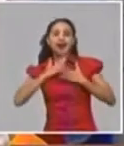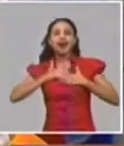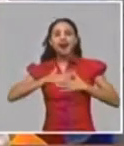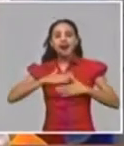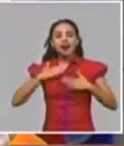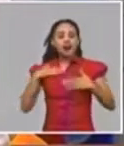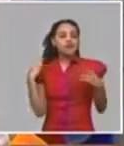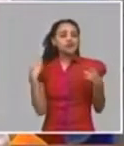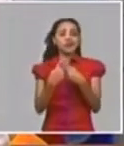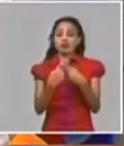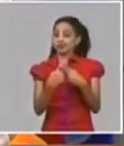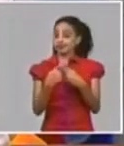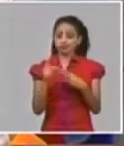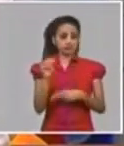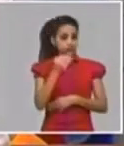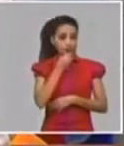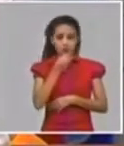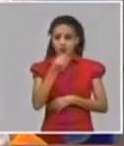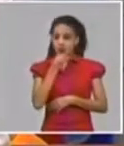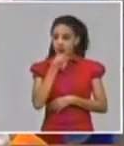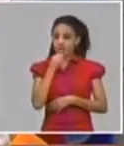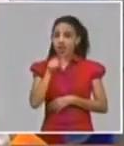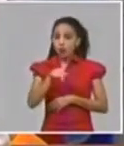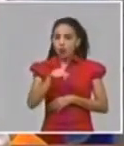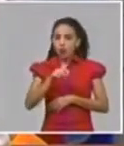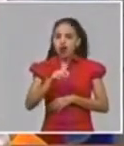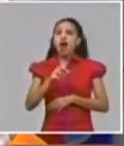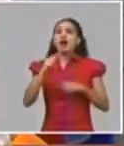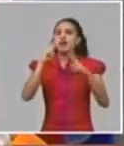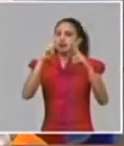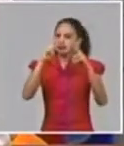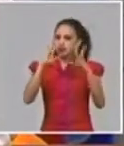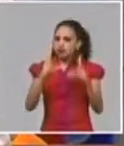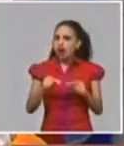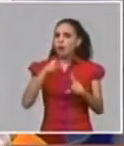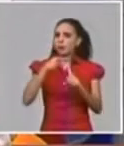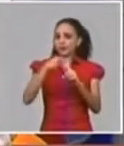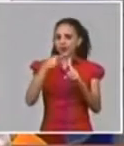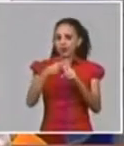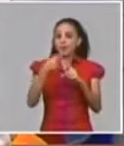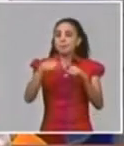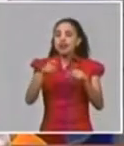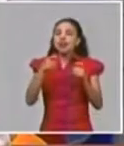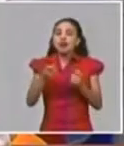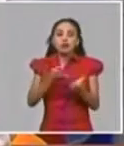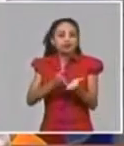no retroceder con los resultados que hemos alcanzado hasta este momento. El día de ayer